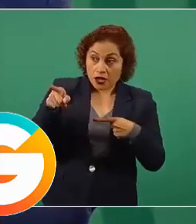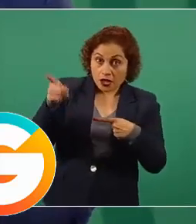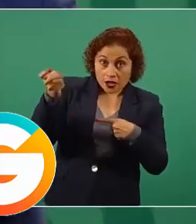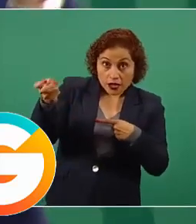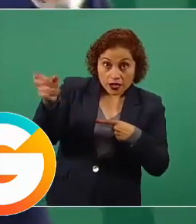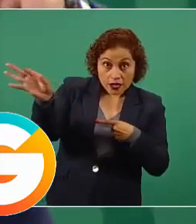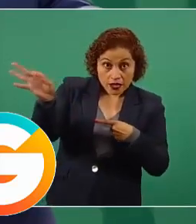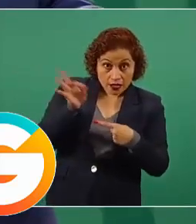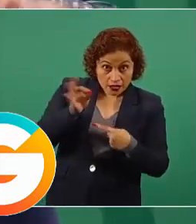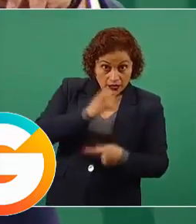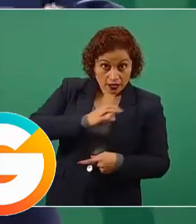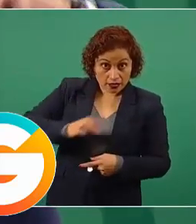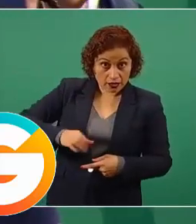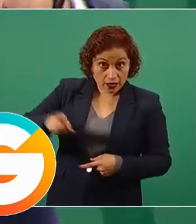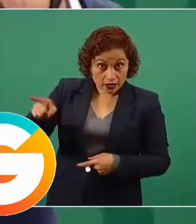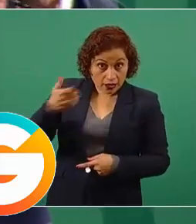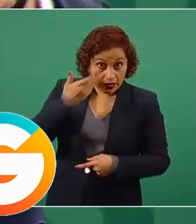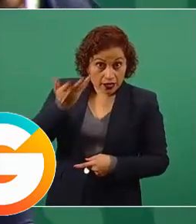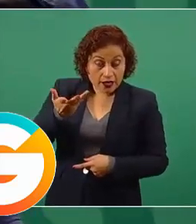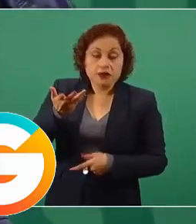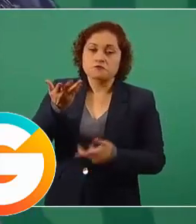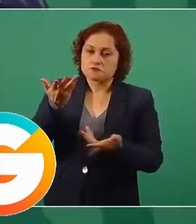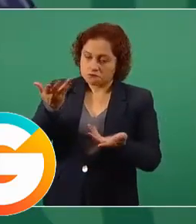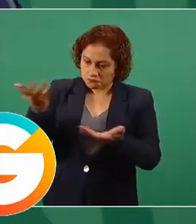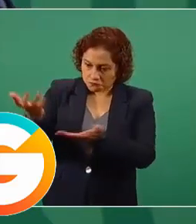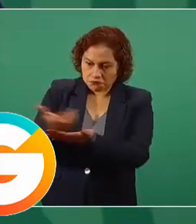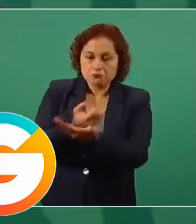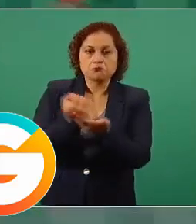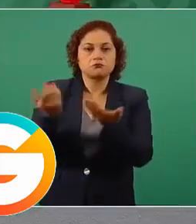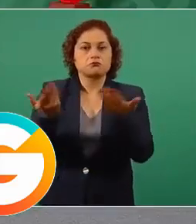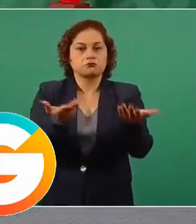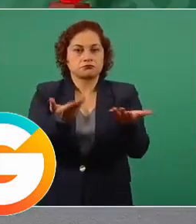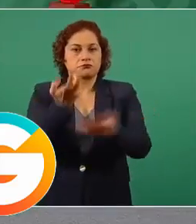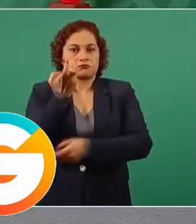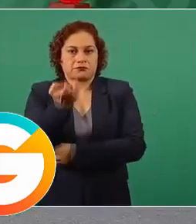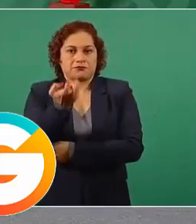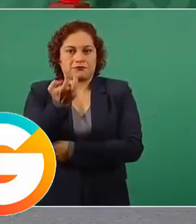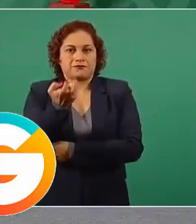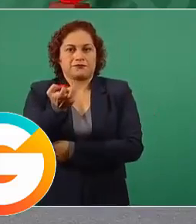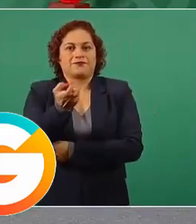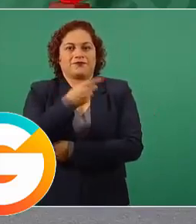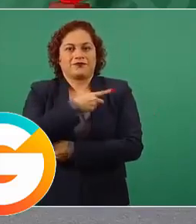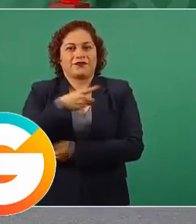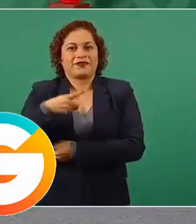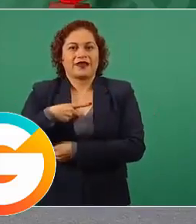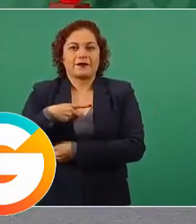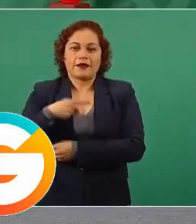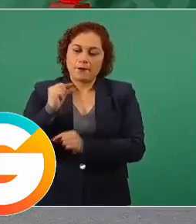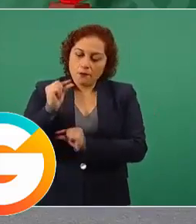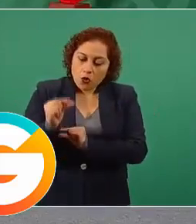Y que eso se vaya convirtiendo en hábito.